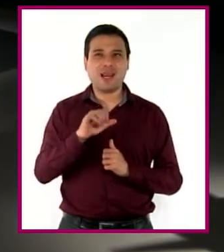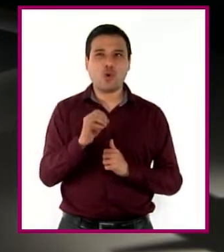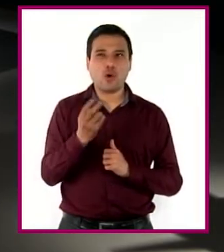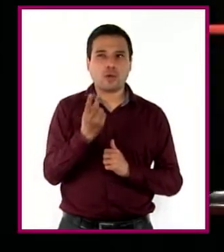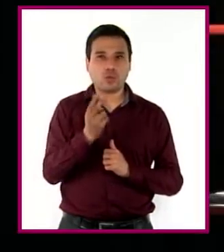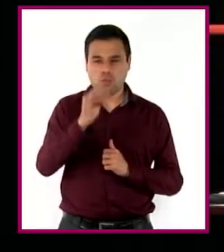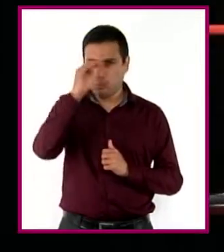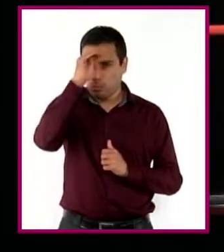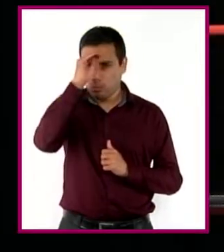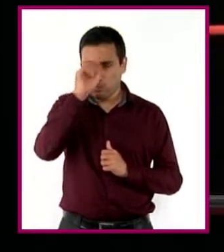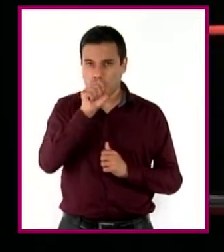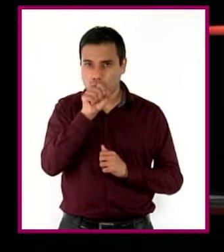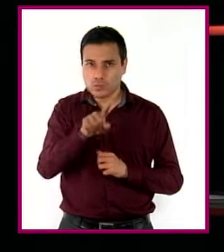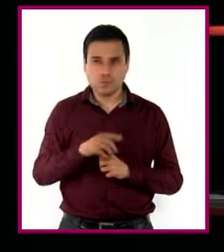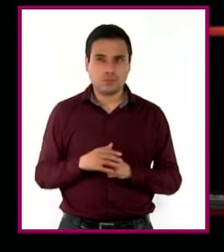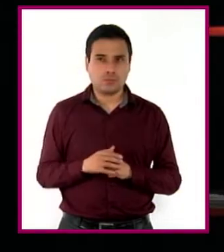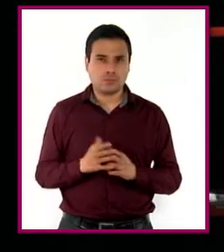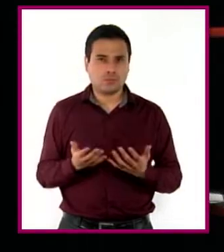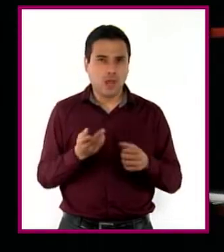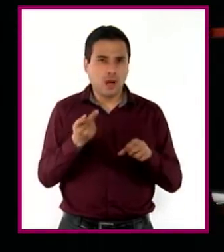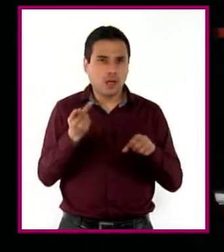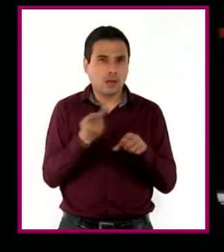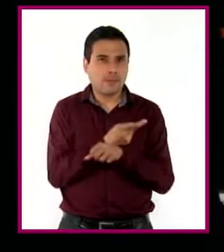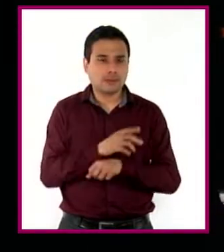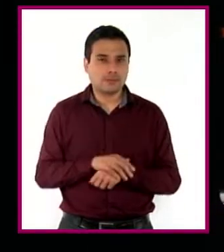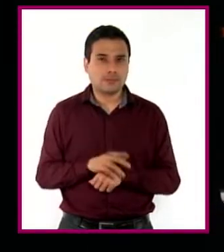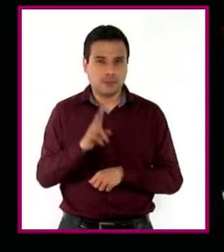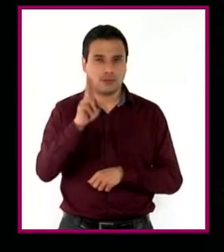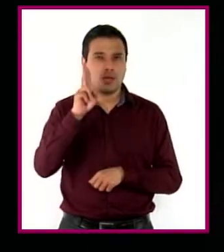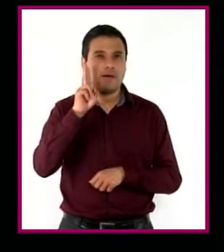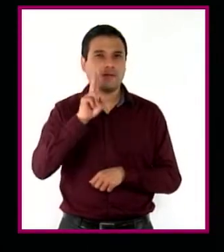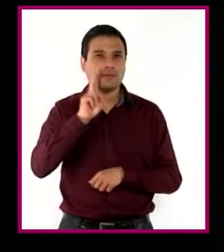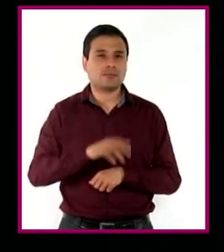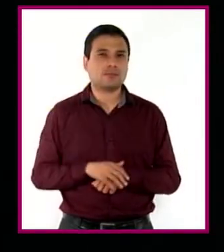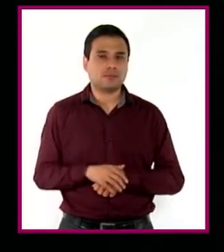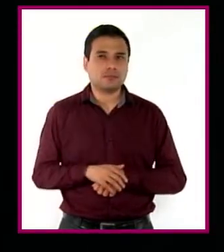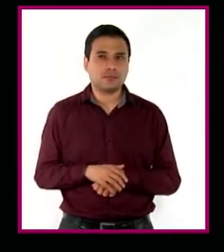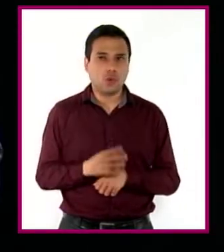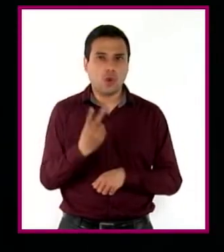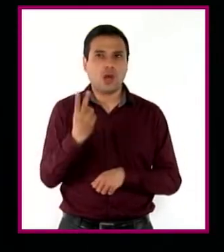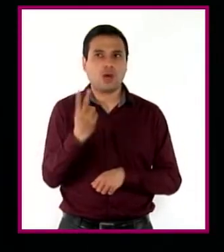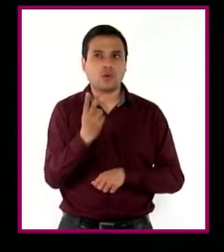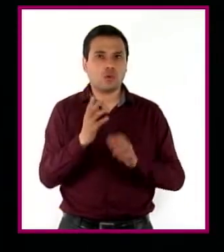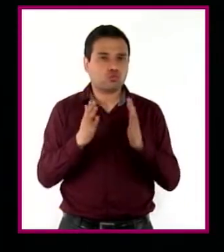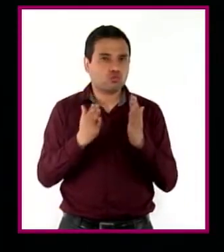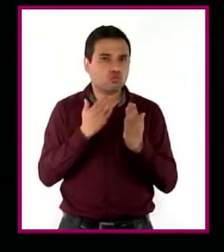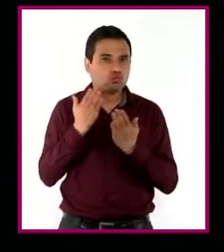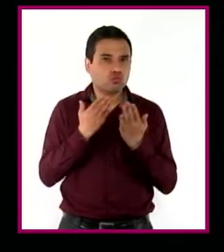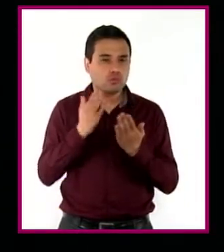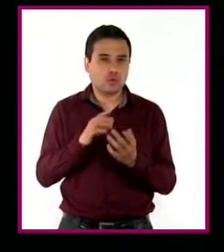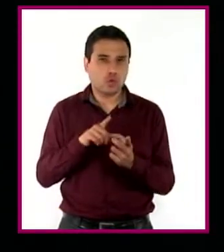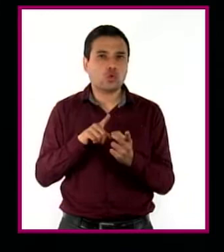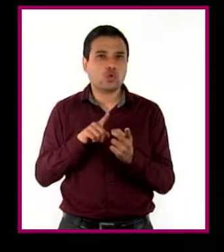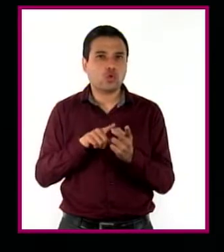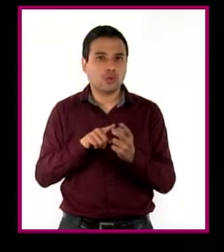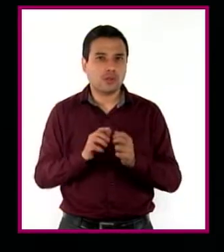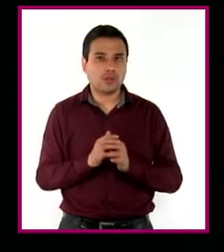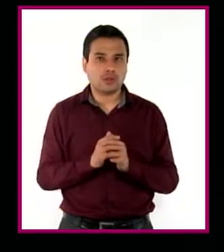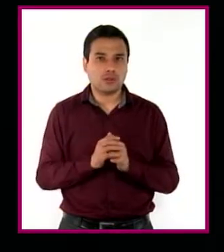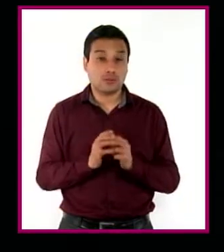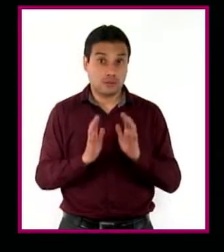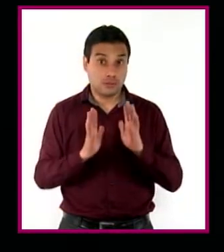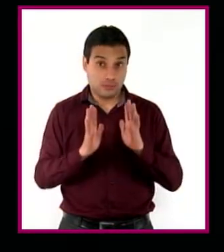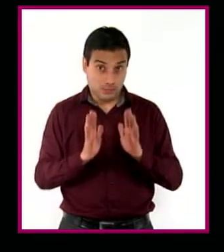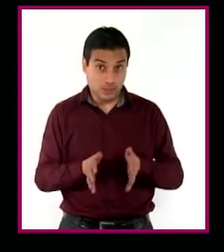por qué. Ya veremos si ellos tienen claro dónde les gustaría estudiar o si más bien todavía no han decidido